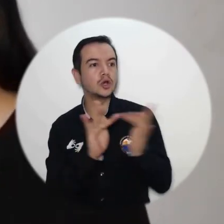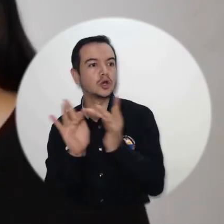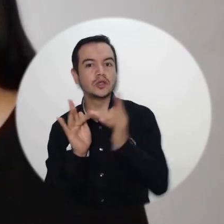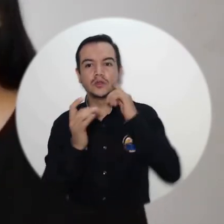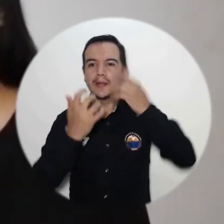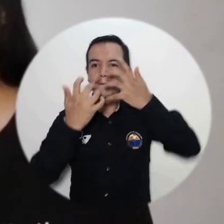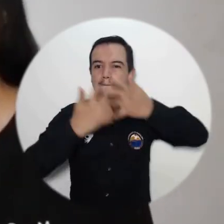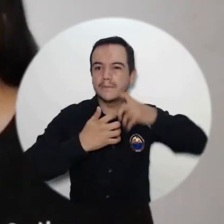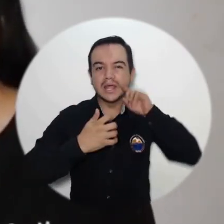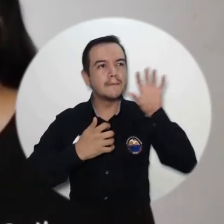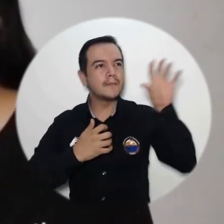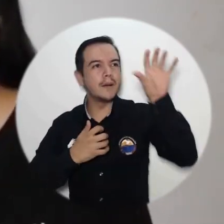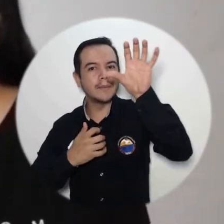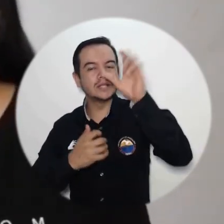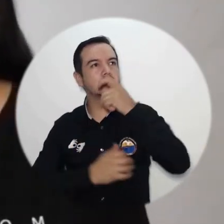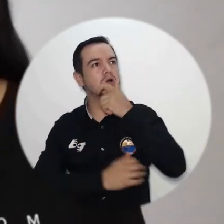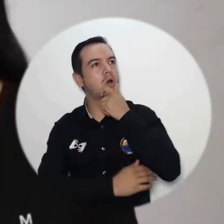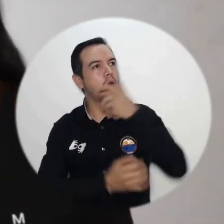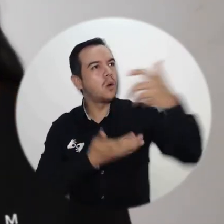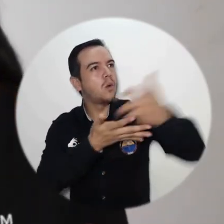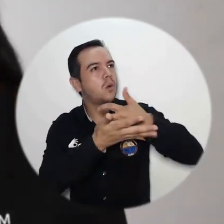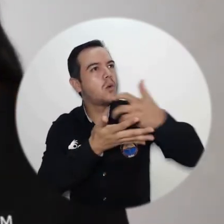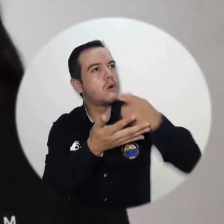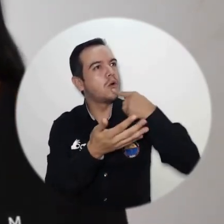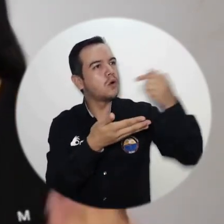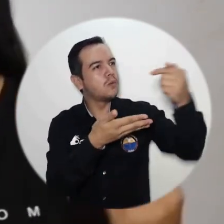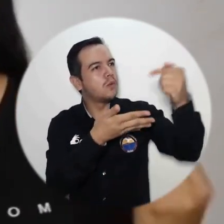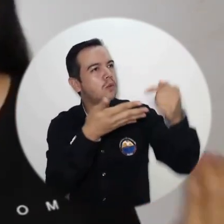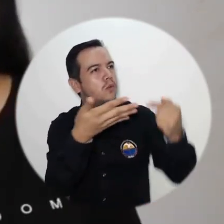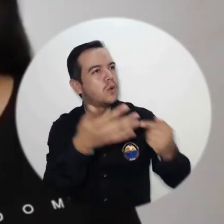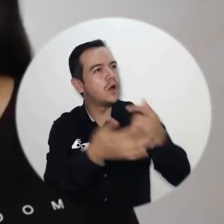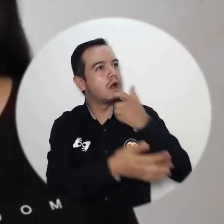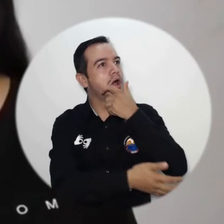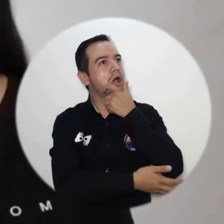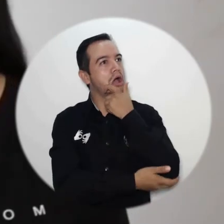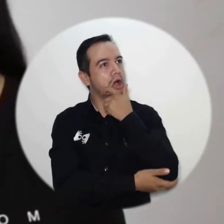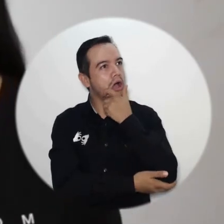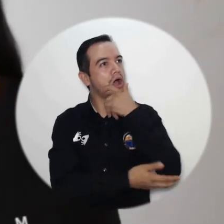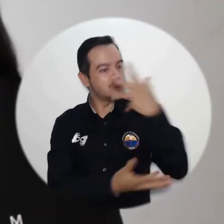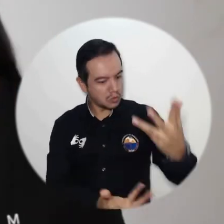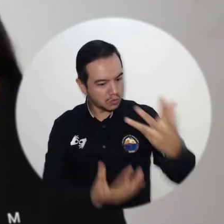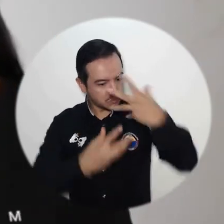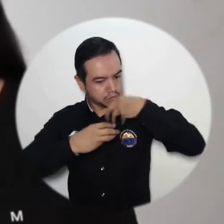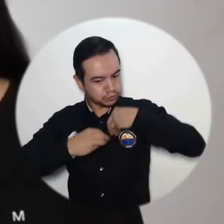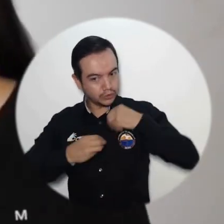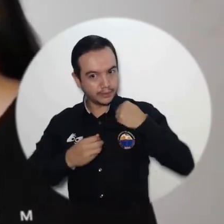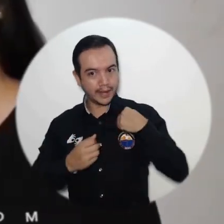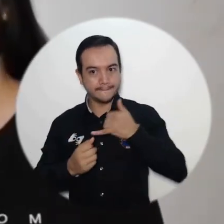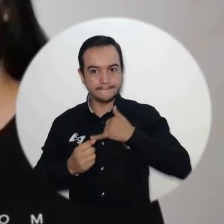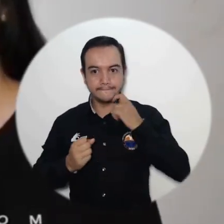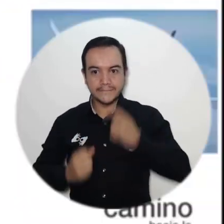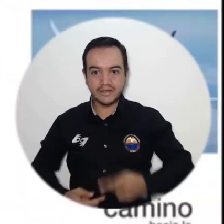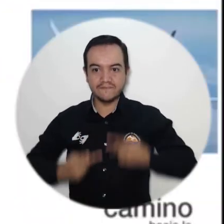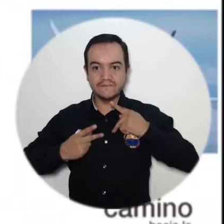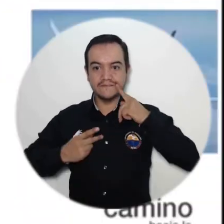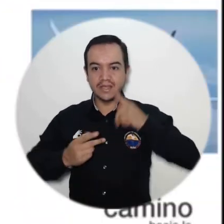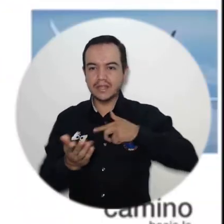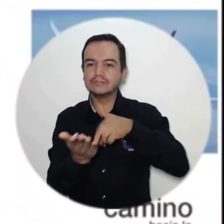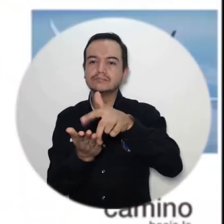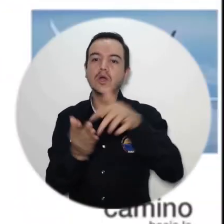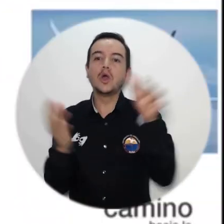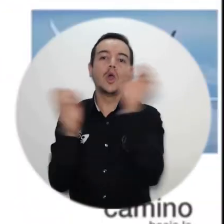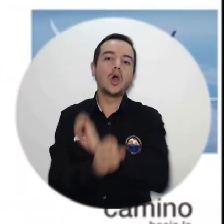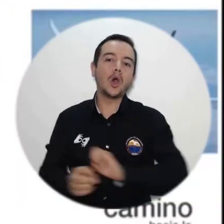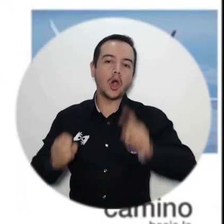tomar consejos, pueden recibir tips y esto pueden implementarlo tanto para su vida profesional también como para sus emprendimientos. El espacio